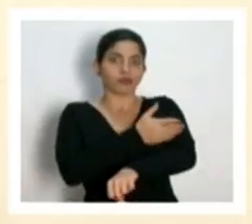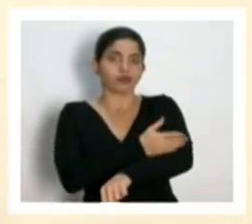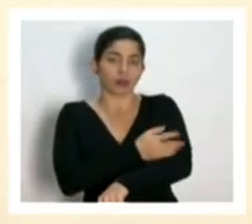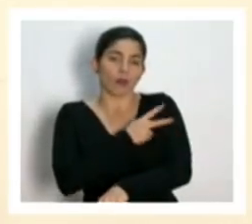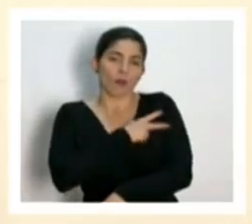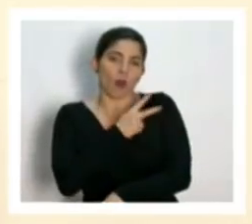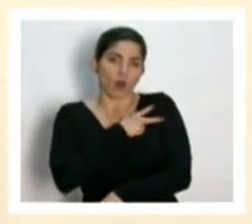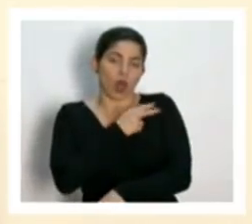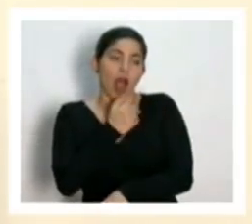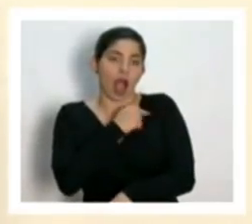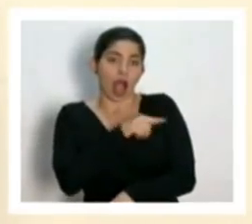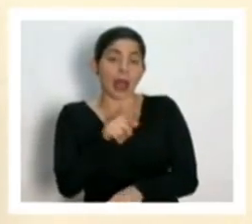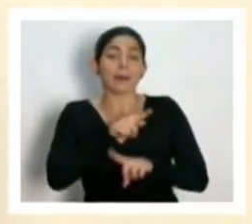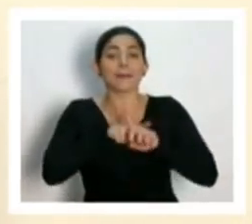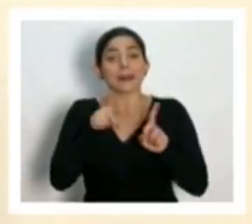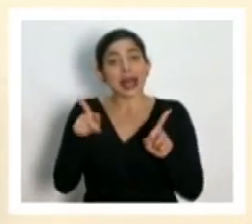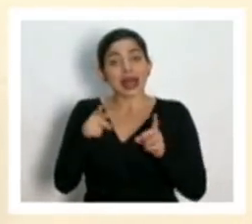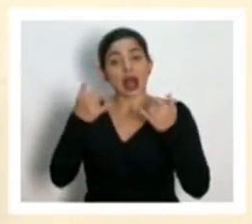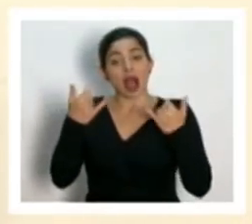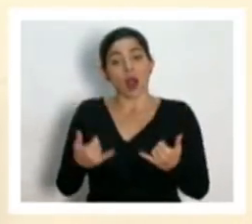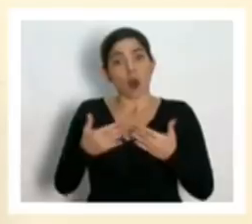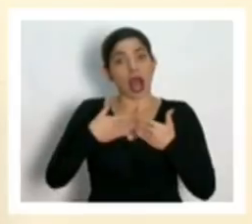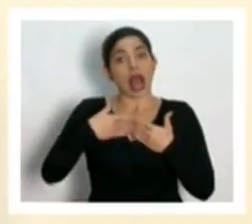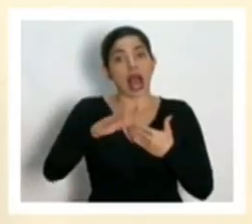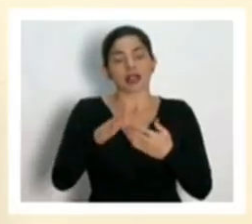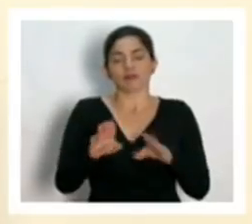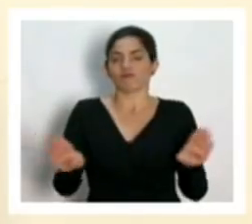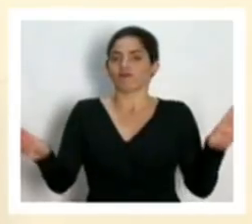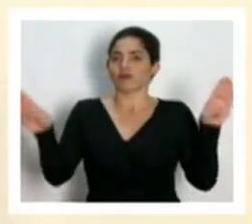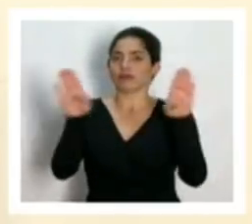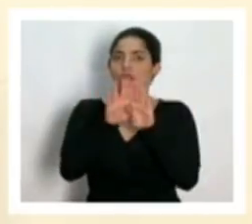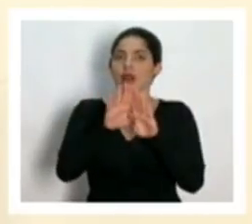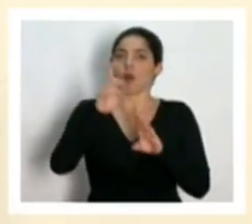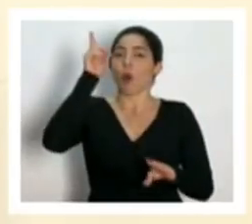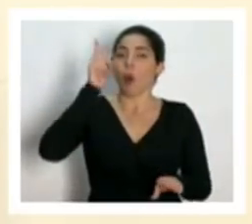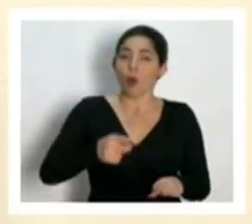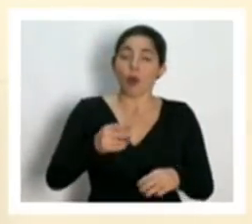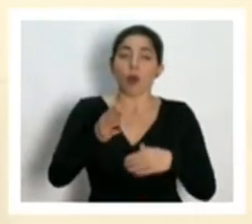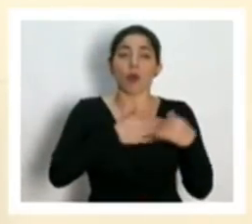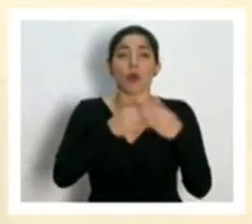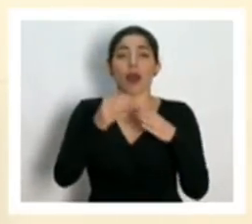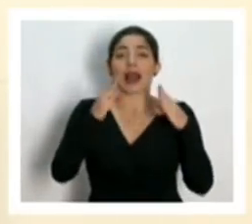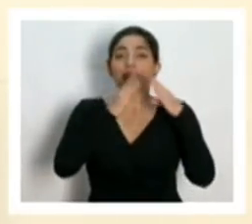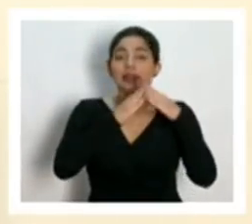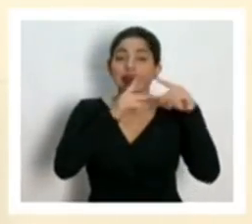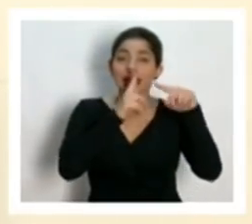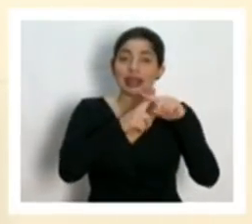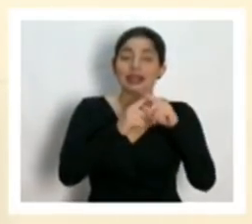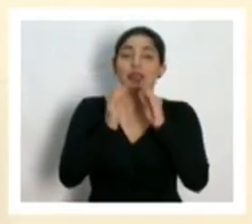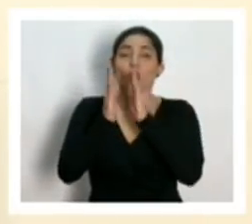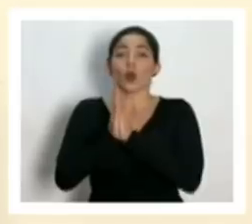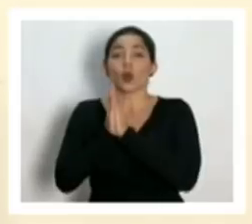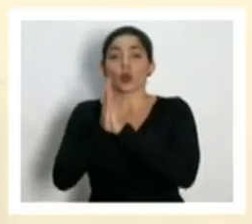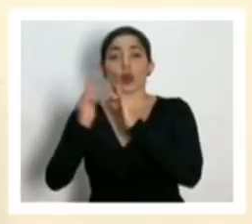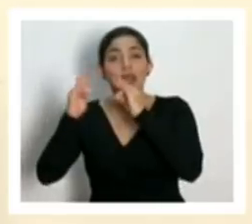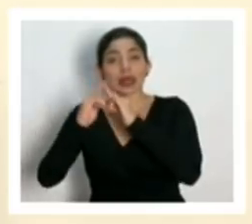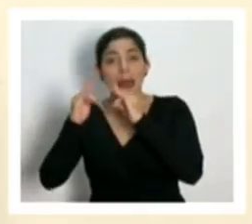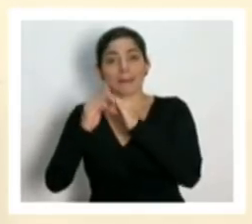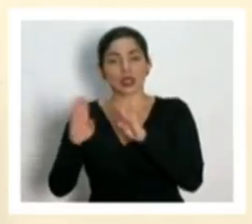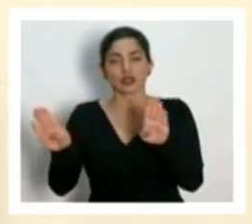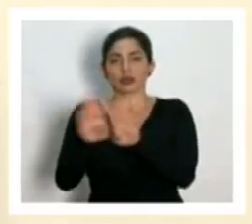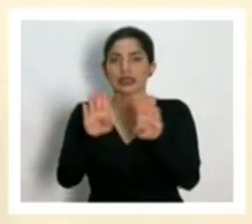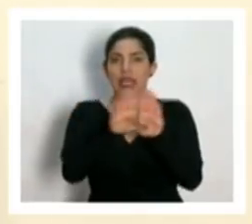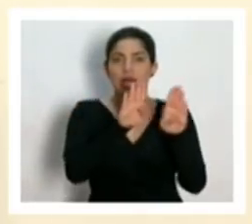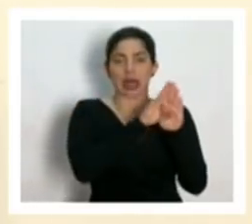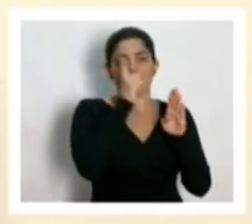voluntaria a partir de ahora hay un cierre obligatorio de templos y cultos religiosos para evitar las